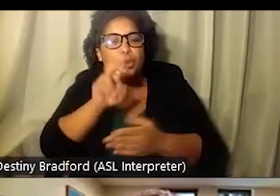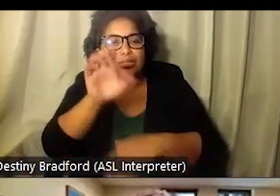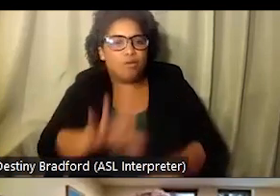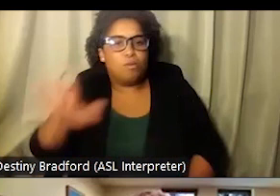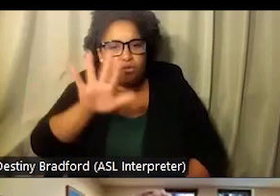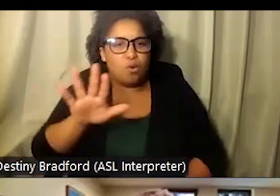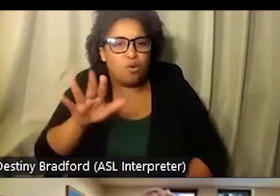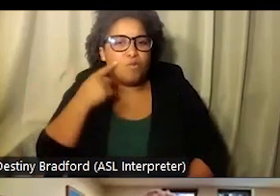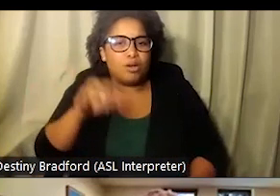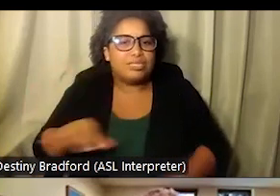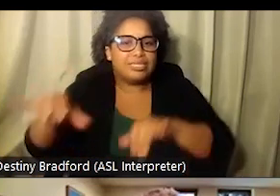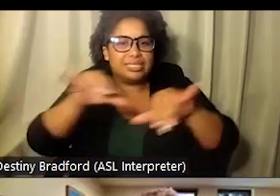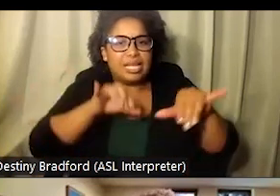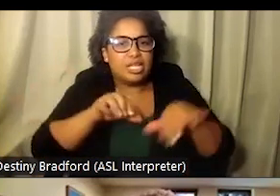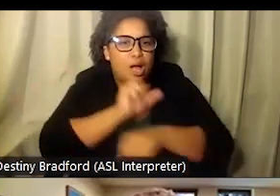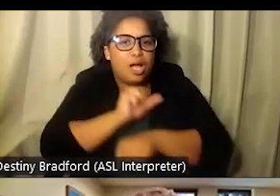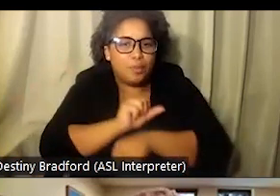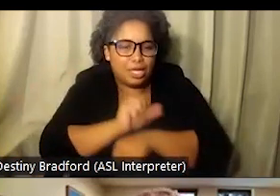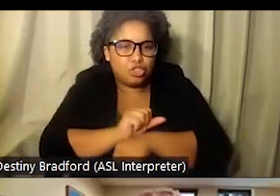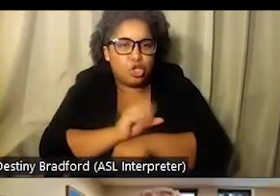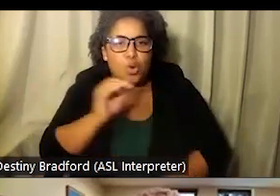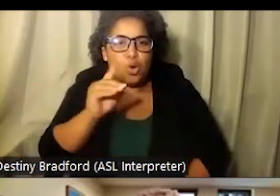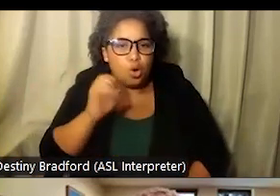reconocimiento a nivel nacional, ¿verdad?